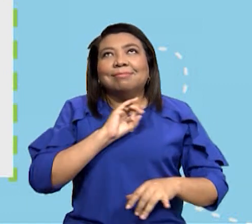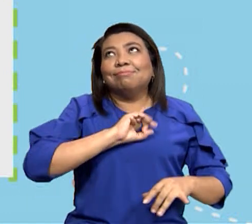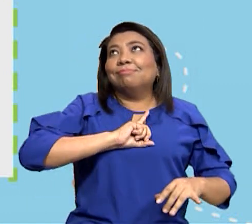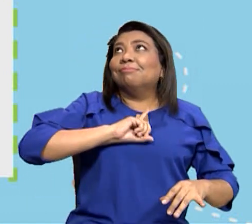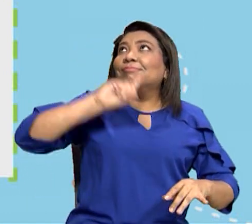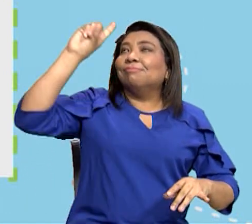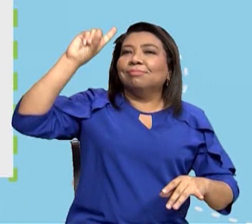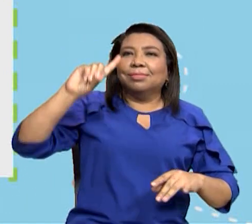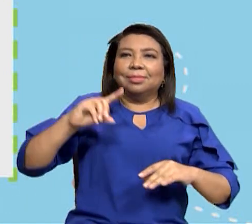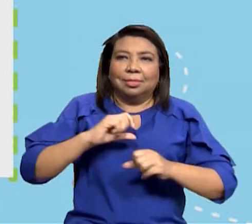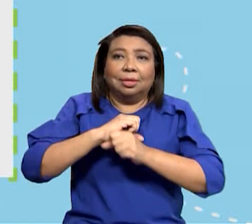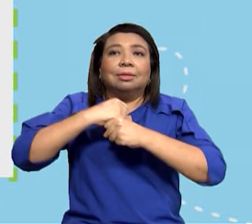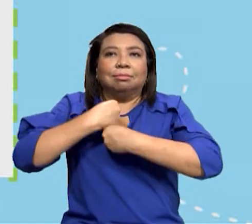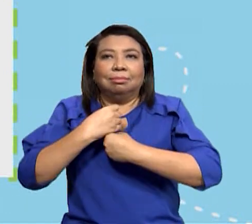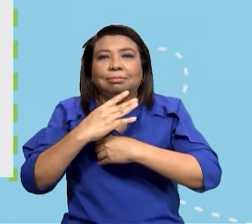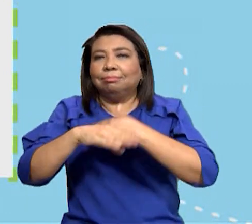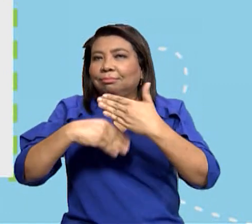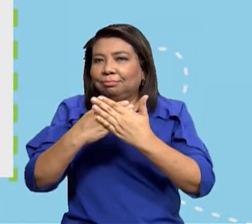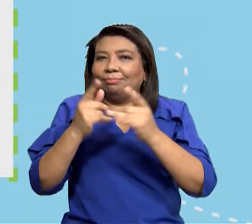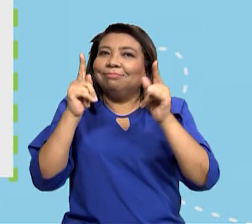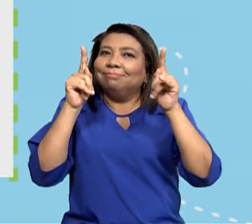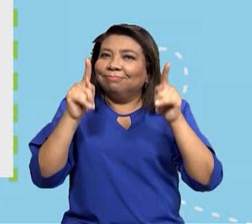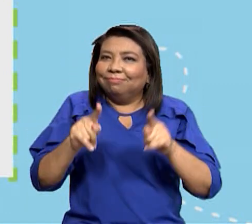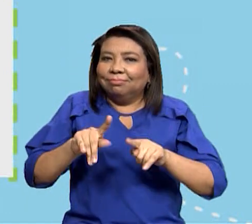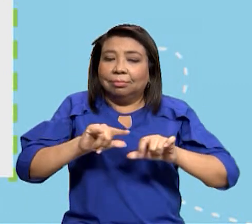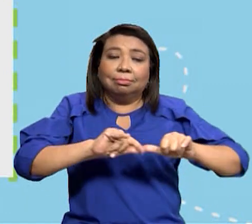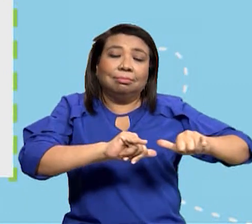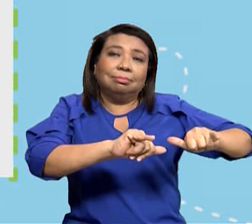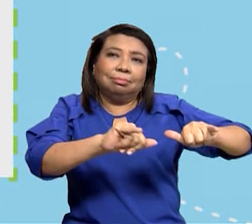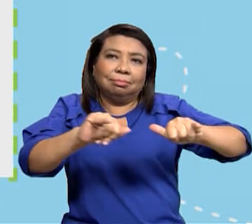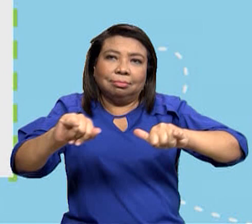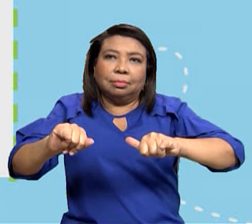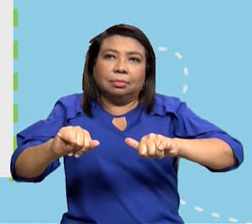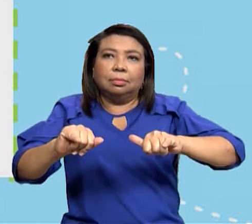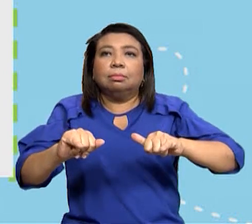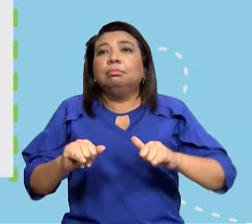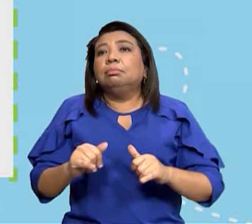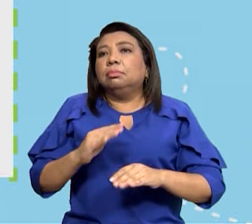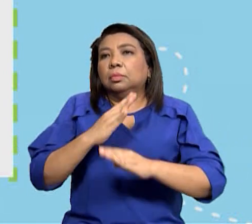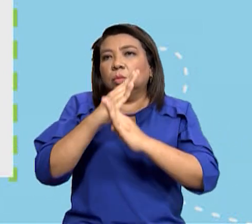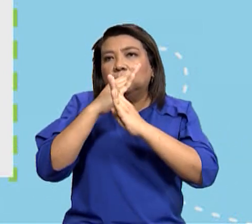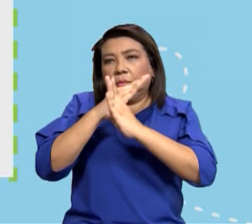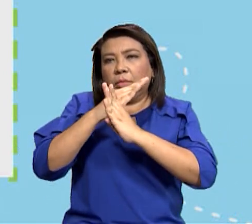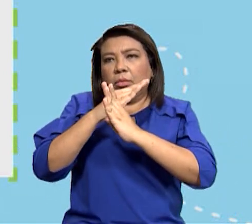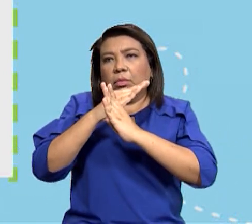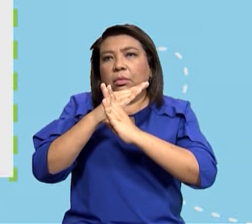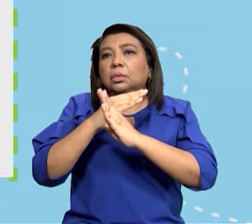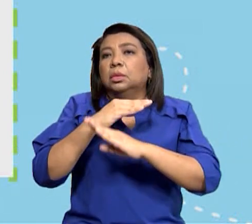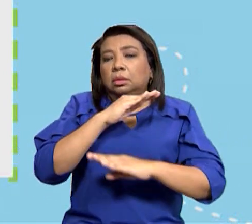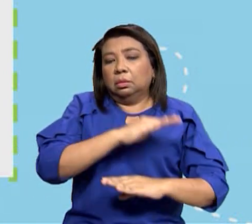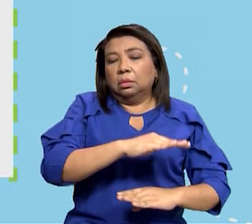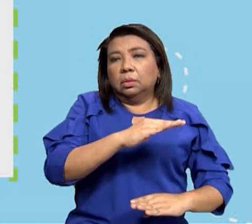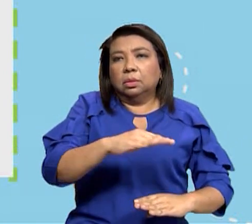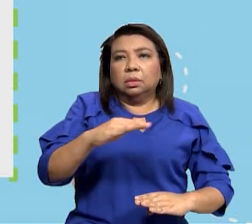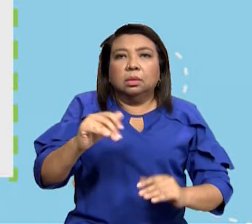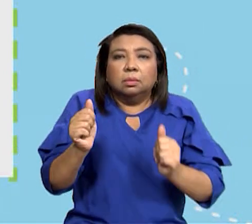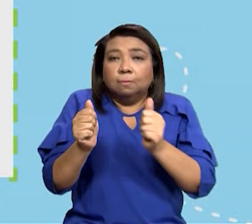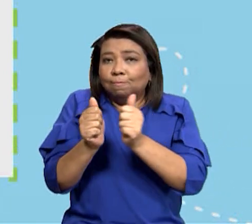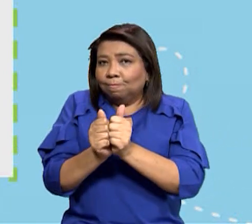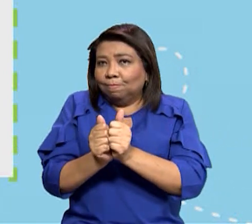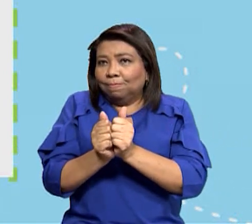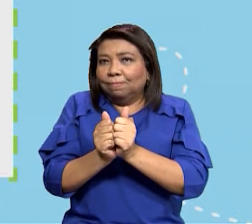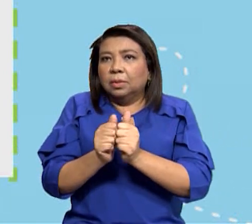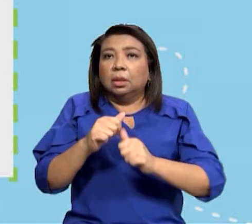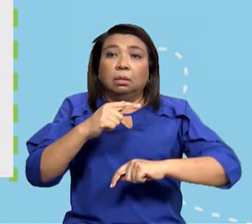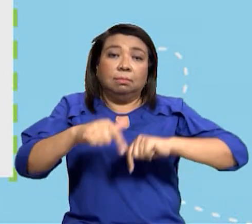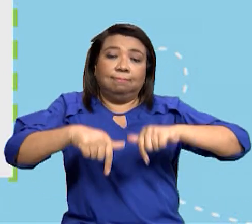las leyes la protección a los niños con discapacidad es un derecho de toda la